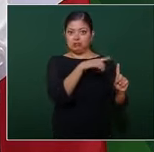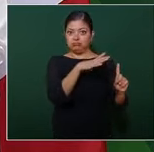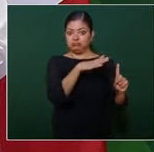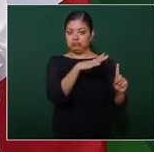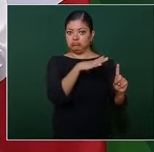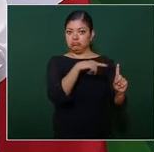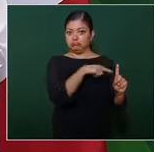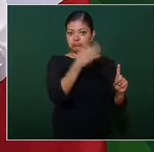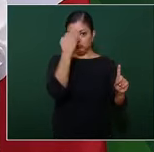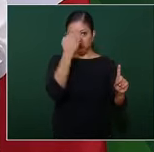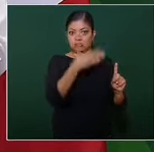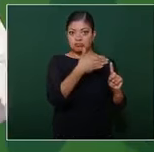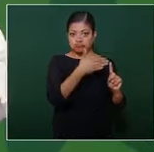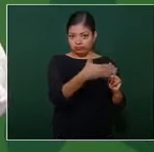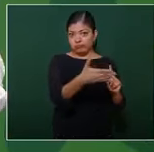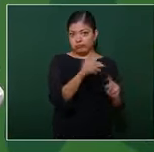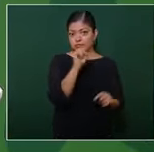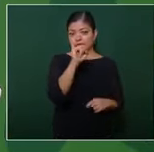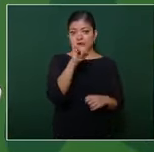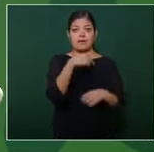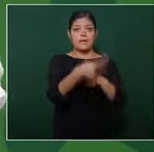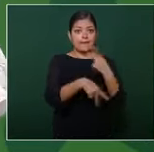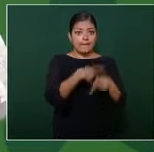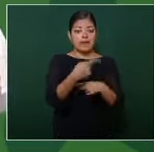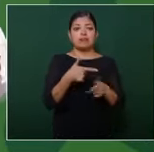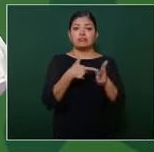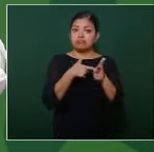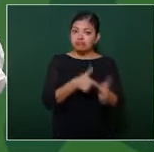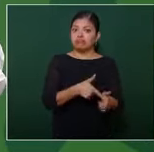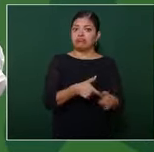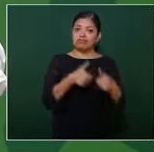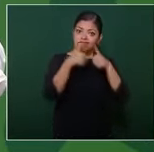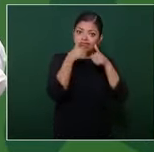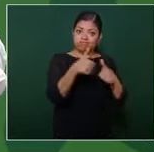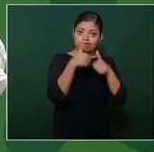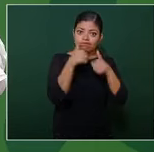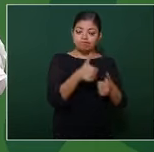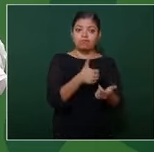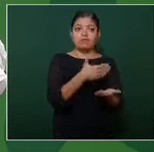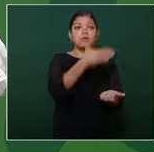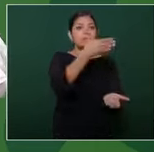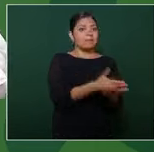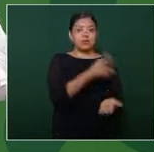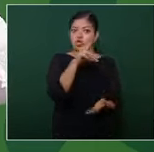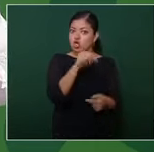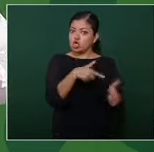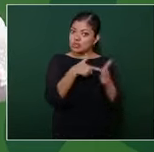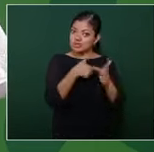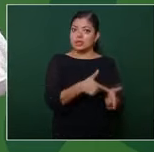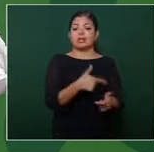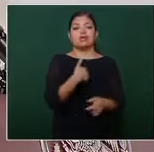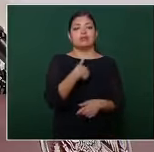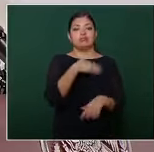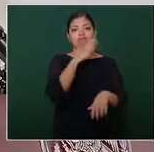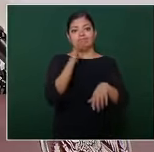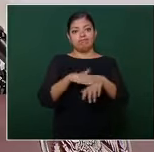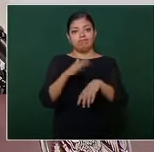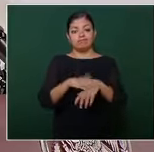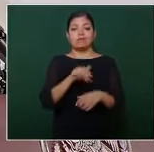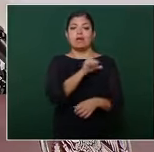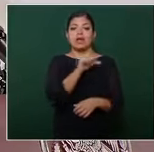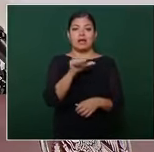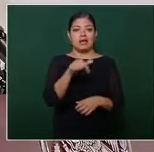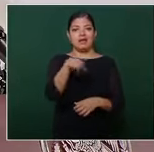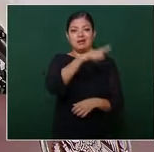la investigación va a seguir su curso. No vamos a cancelar ninguna línea de investigación. Estaremos informando puntualmente a la Mesa de Seguridad